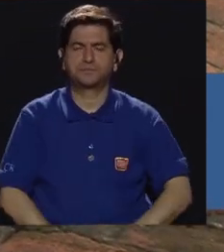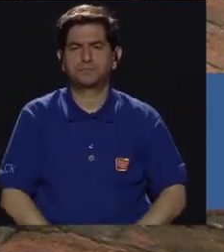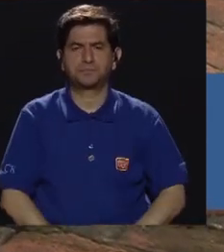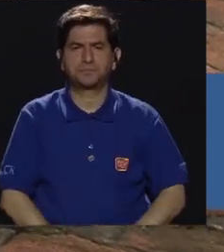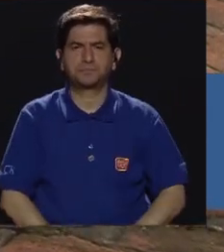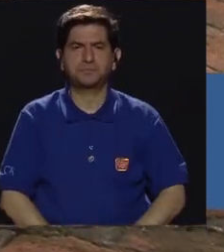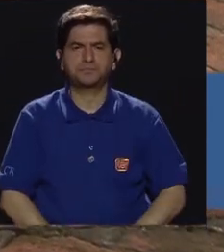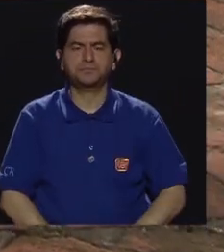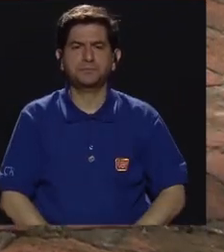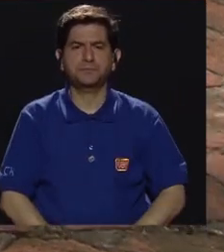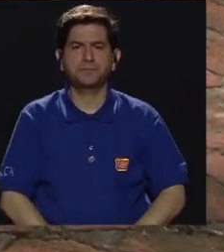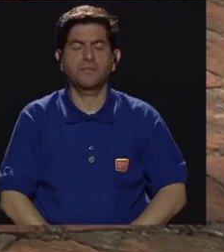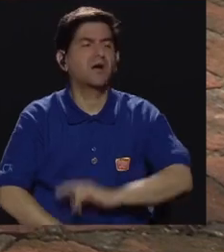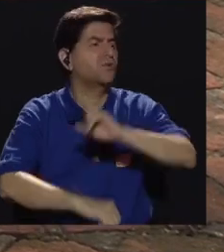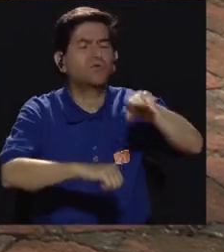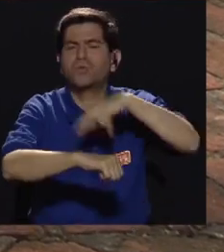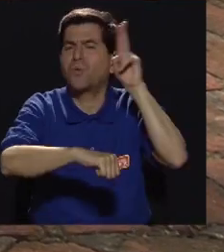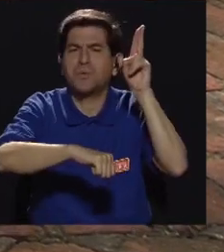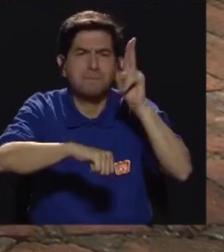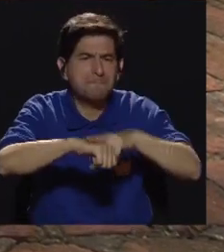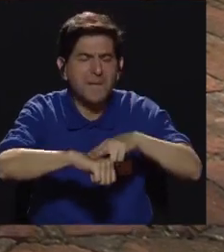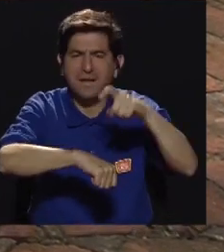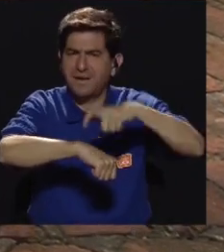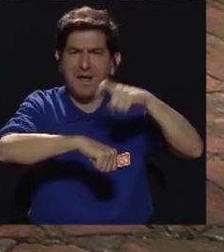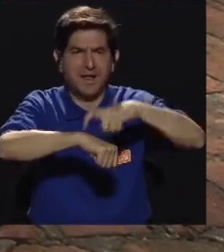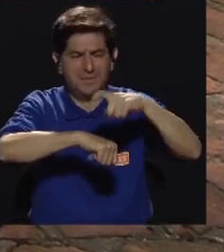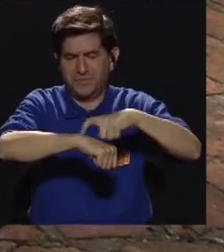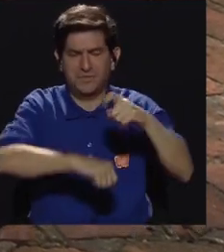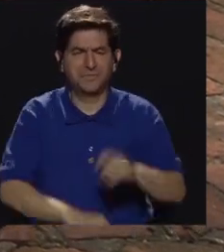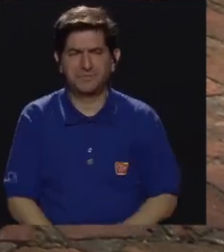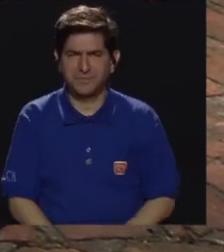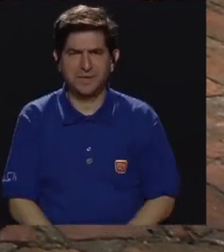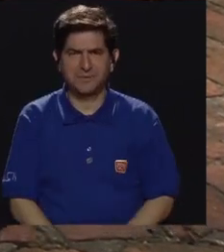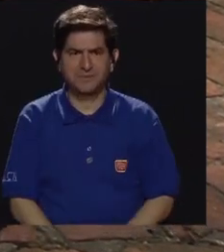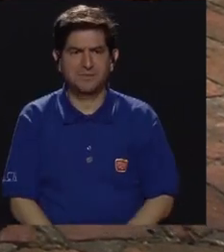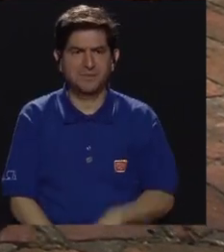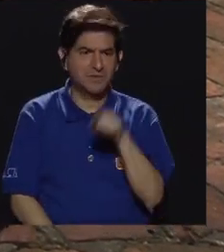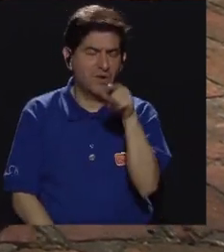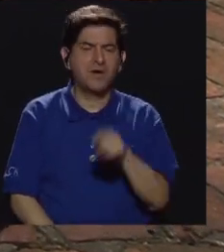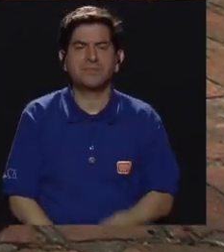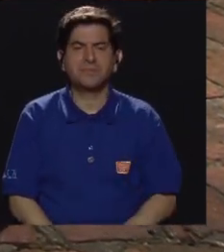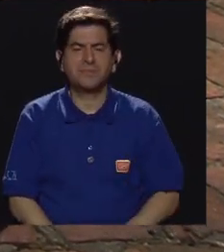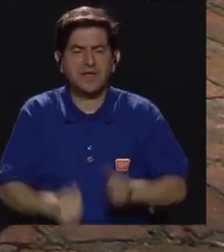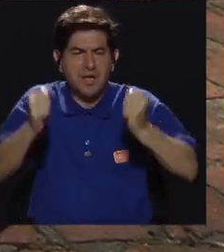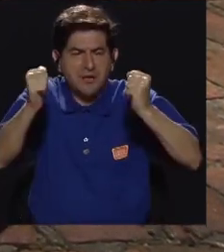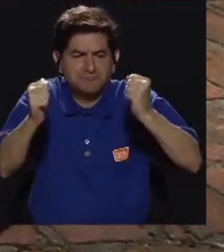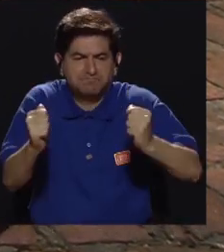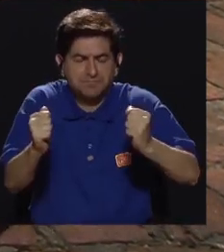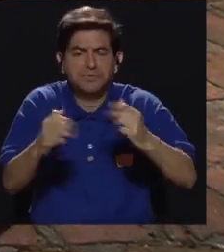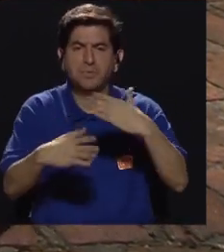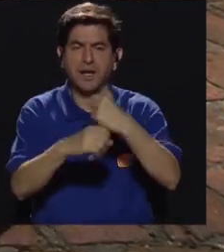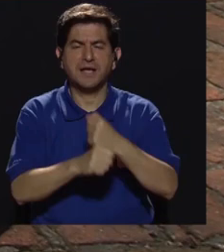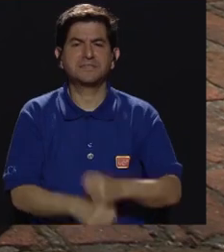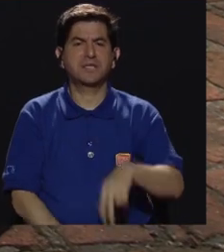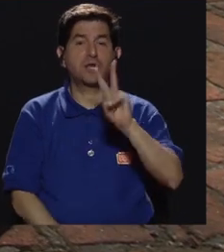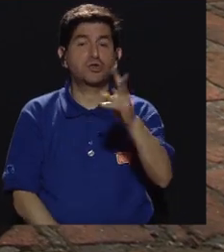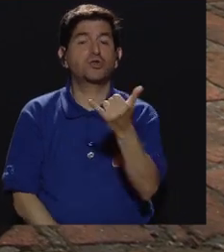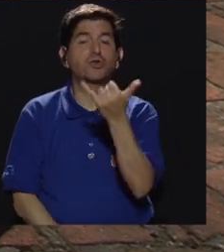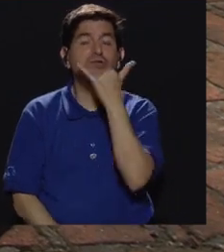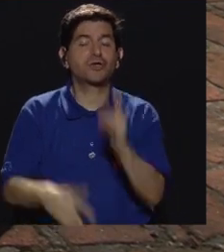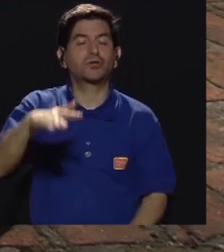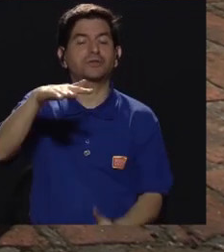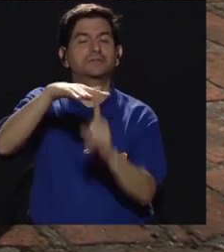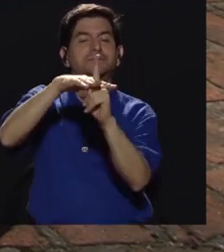Es común a la hora de realizar la plancha que existan al menos dos errores fundamentales.